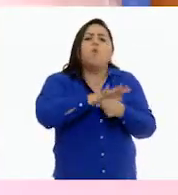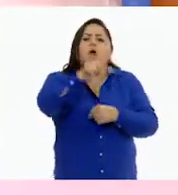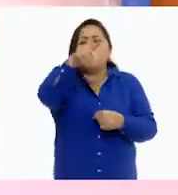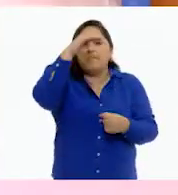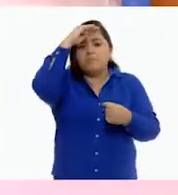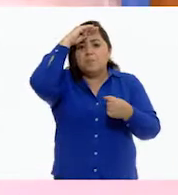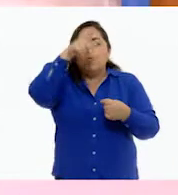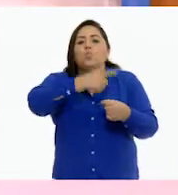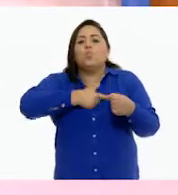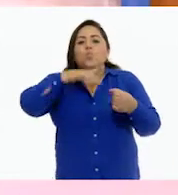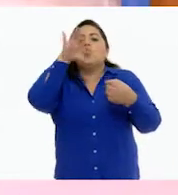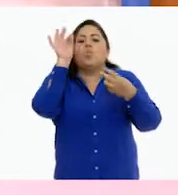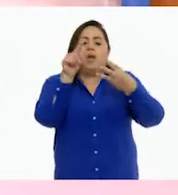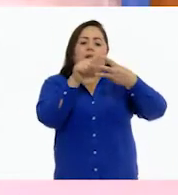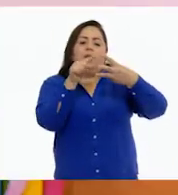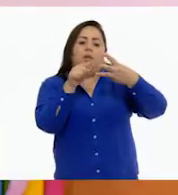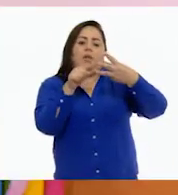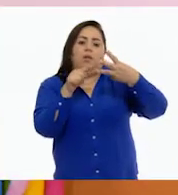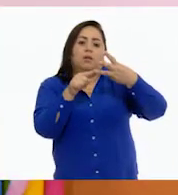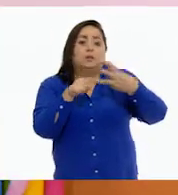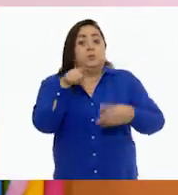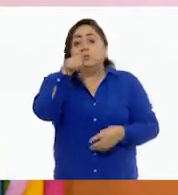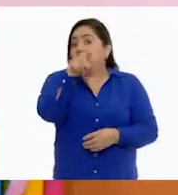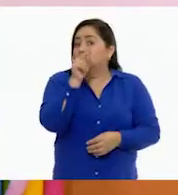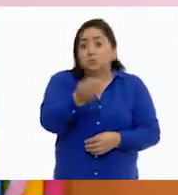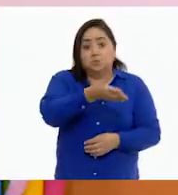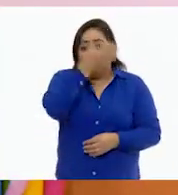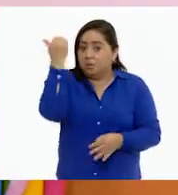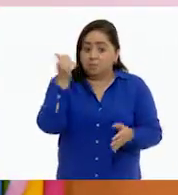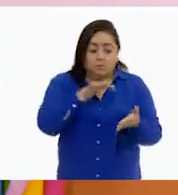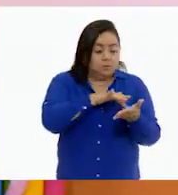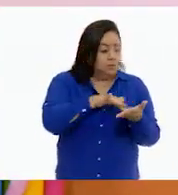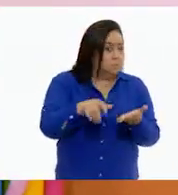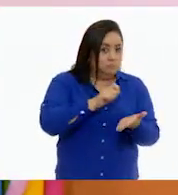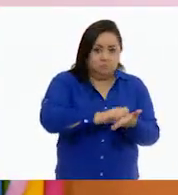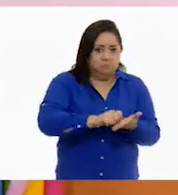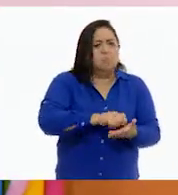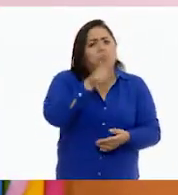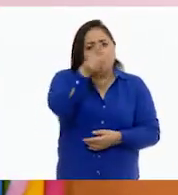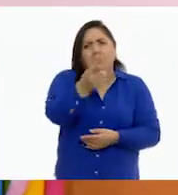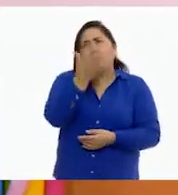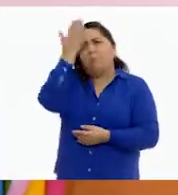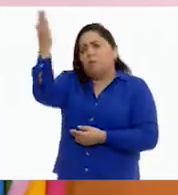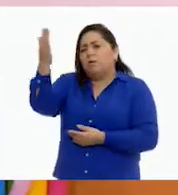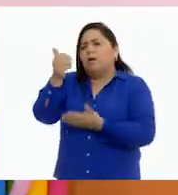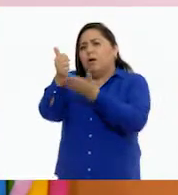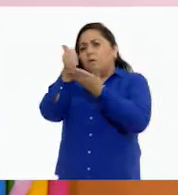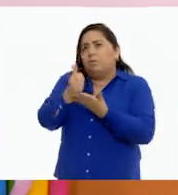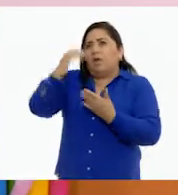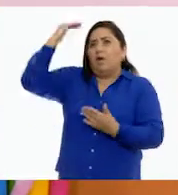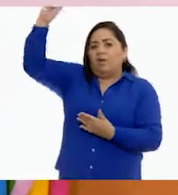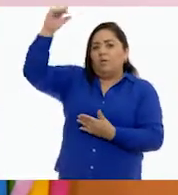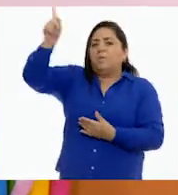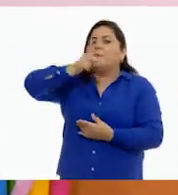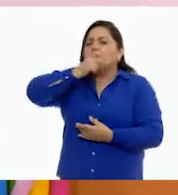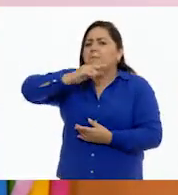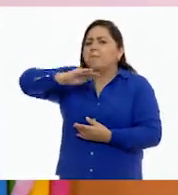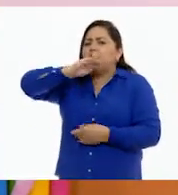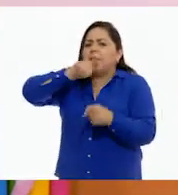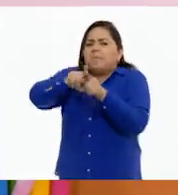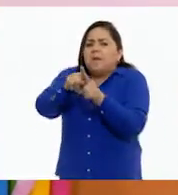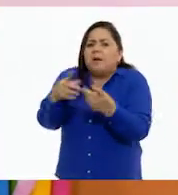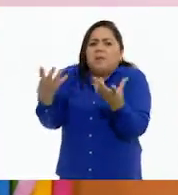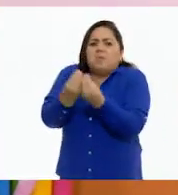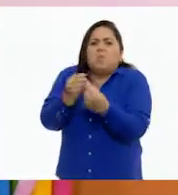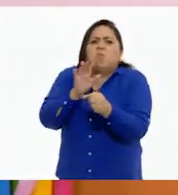tú consideres. Recuerda que si no sabes leer o escribir, puedes pedir ayuda de un adulto para que registren